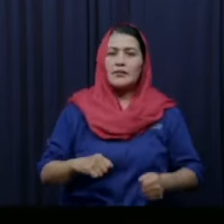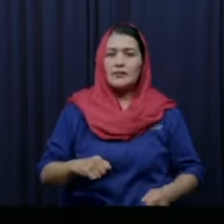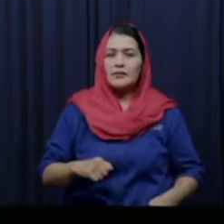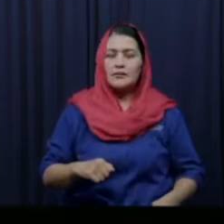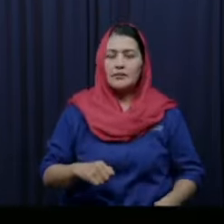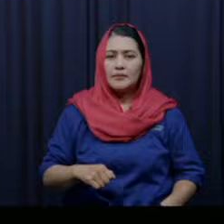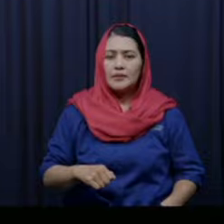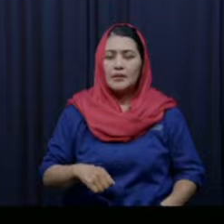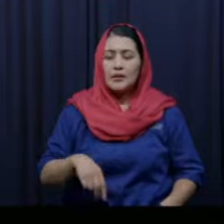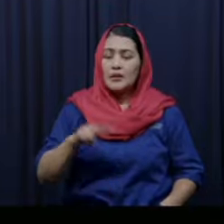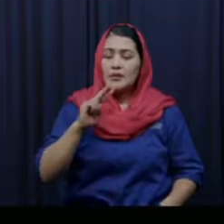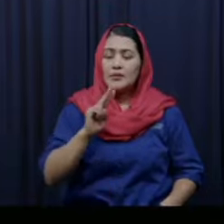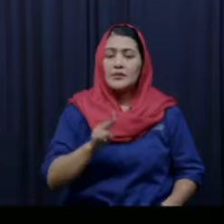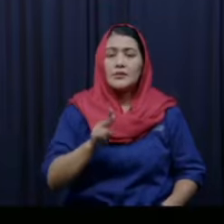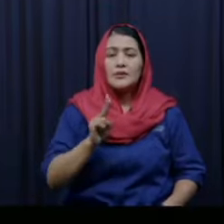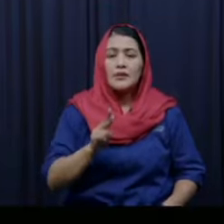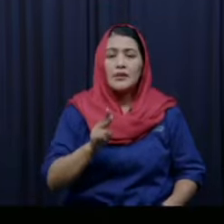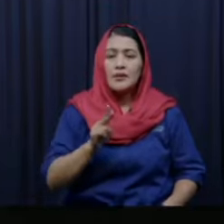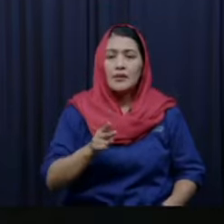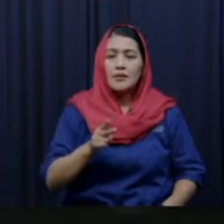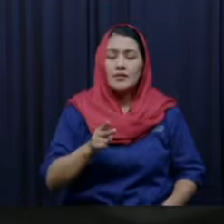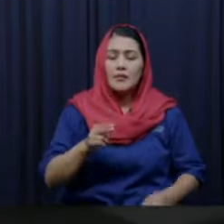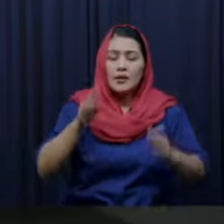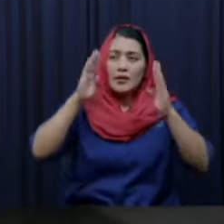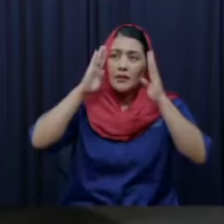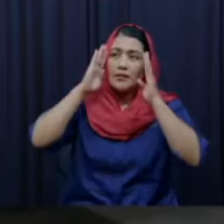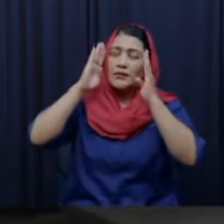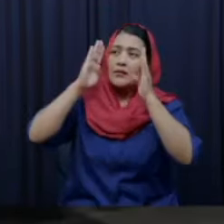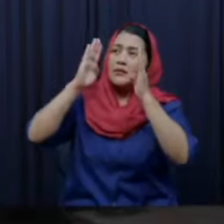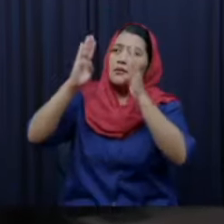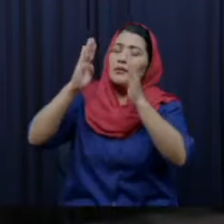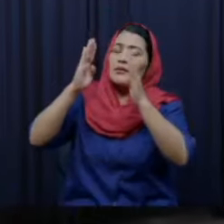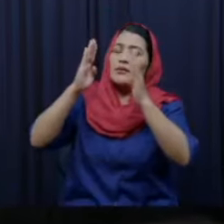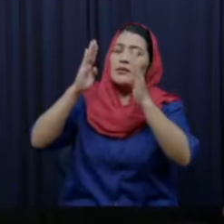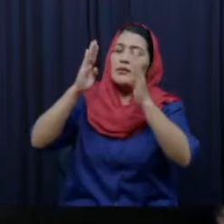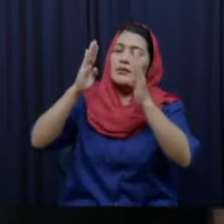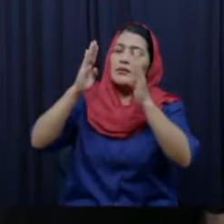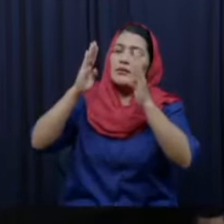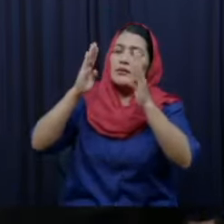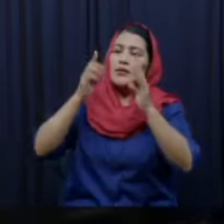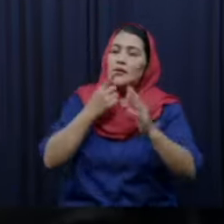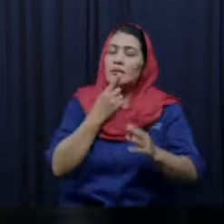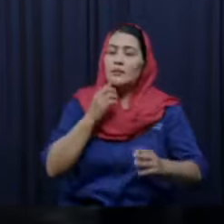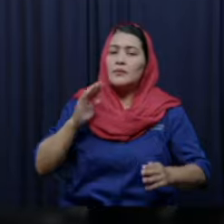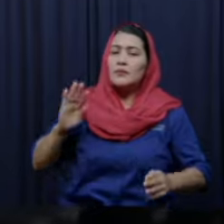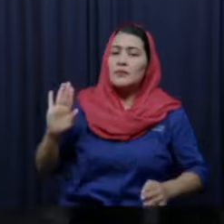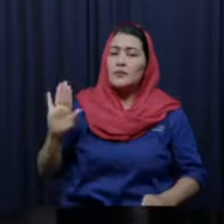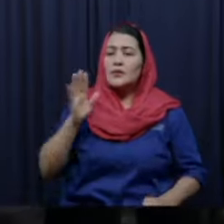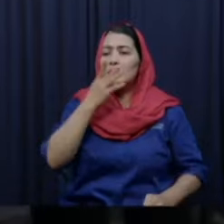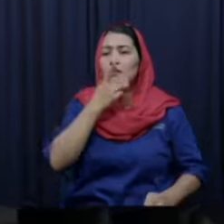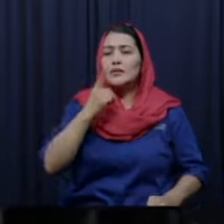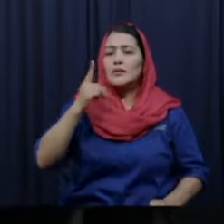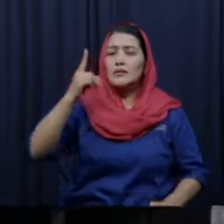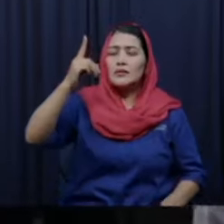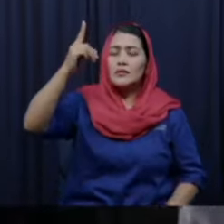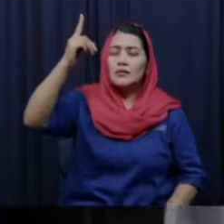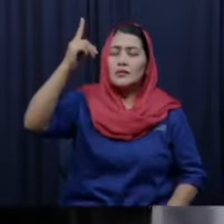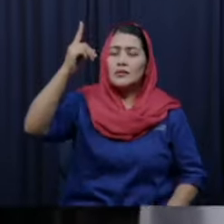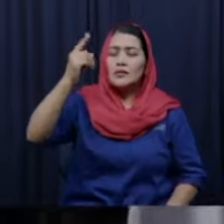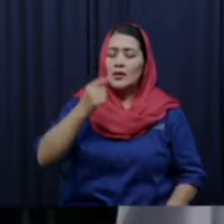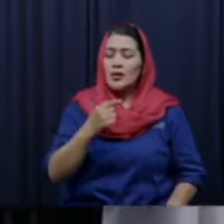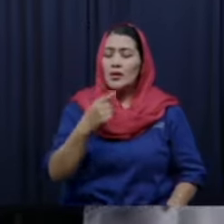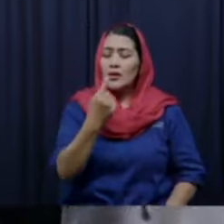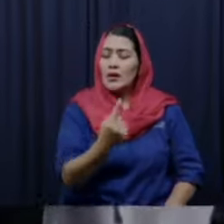las cosas que Dios te da en sueños las cosas que Dios te da en profecía esas bendiciones que recibes día con día si